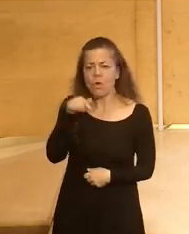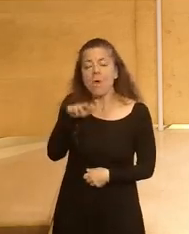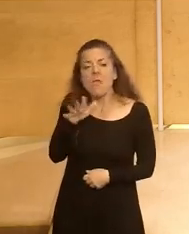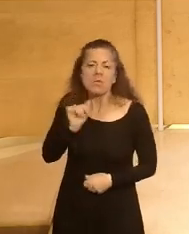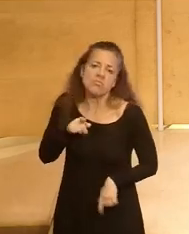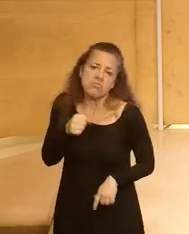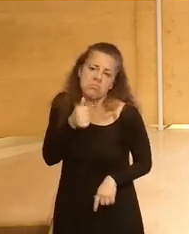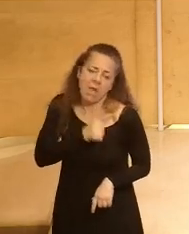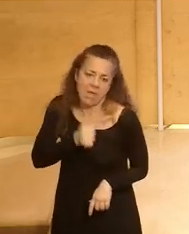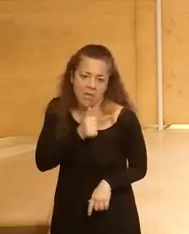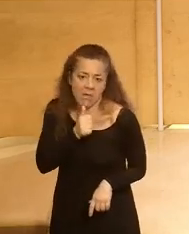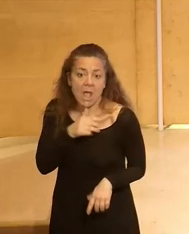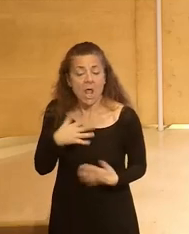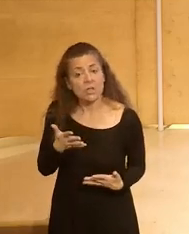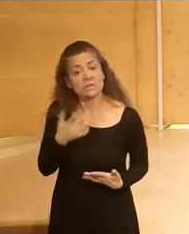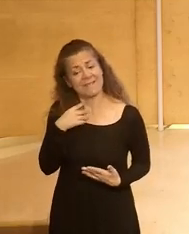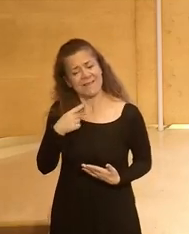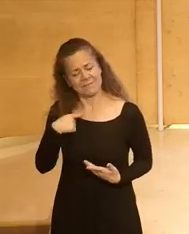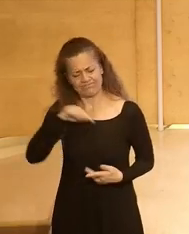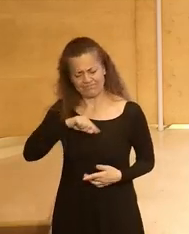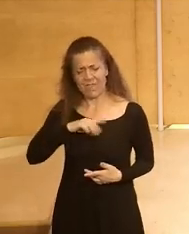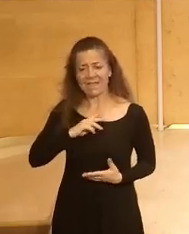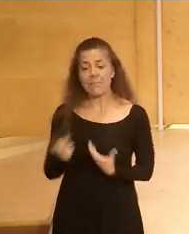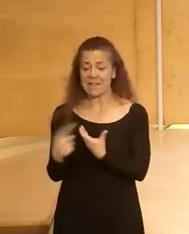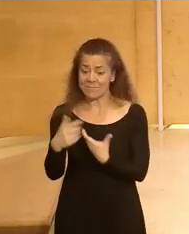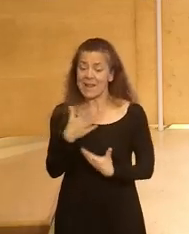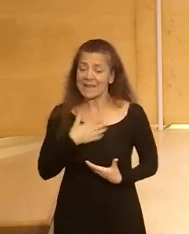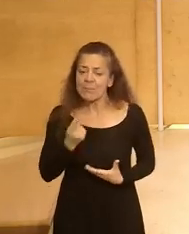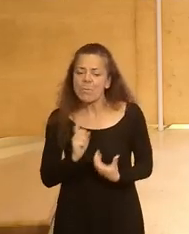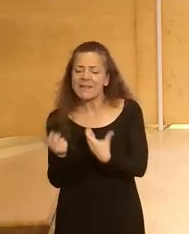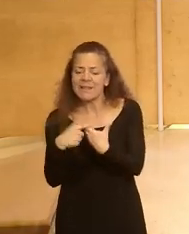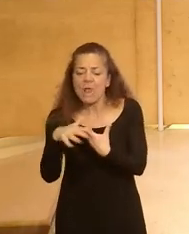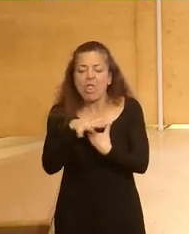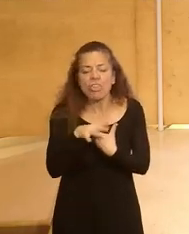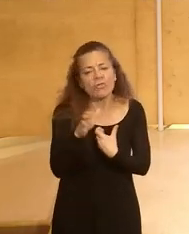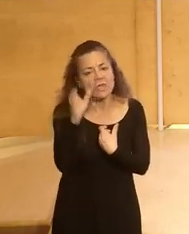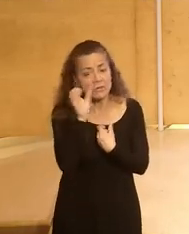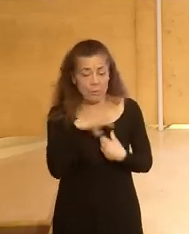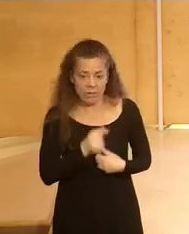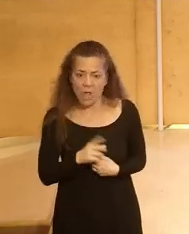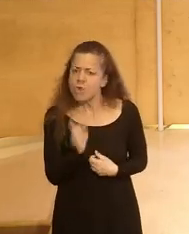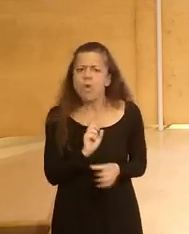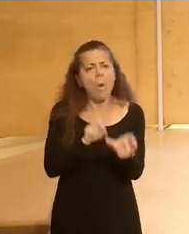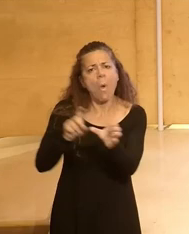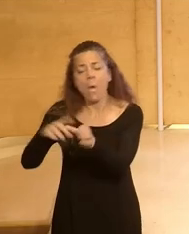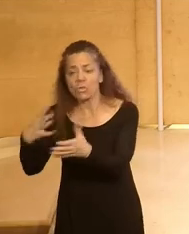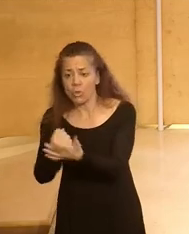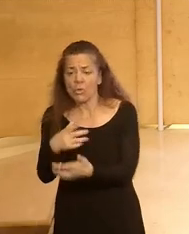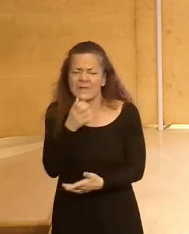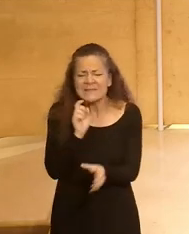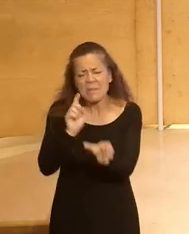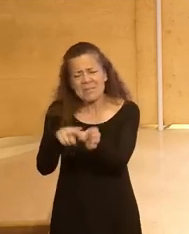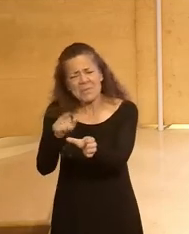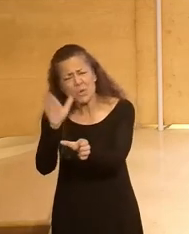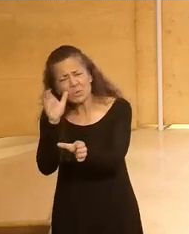resignación por tanto vemos que sí que quieren participar pero participan donde creen que se les va a escuchar no participan donde creen que igual no se les va a escuchar tanto